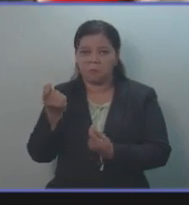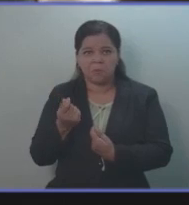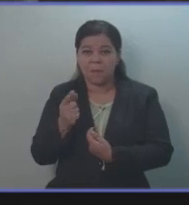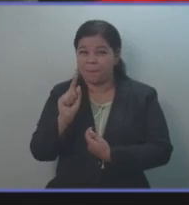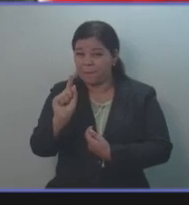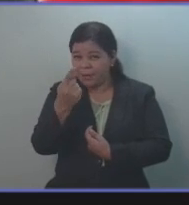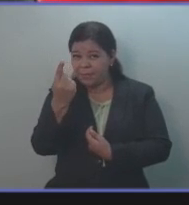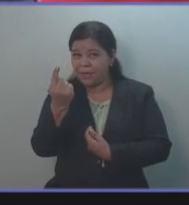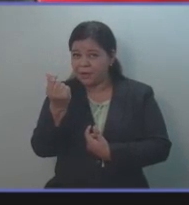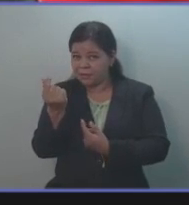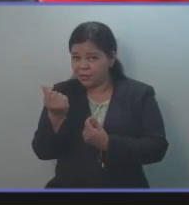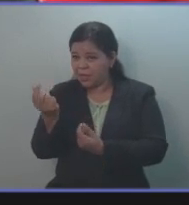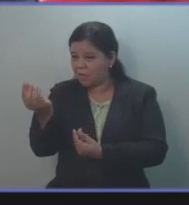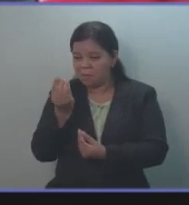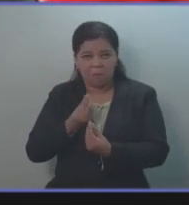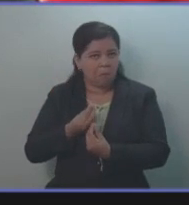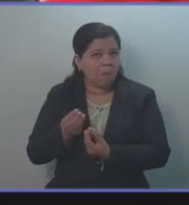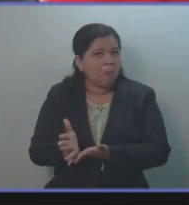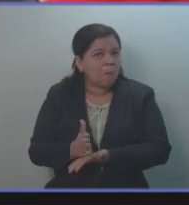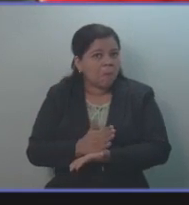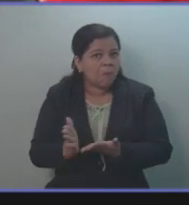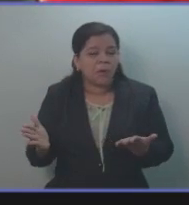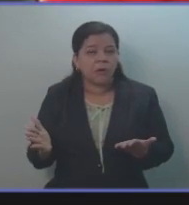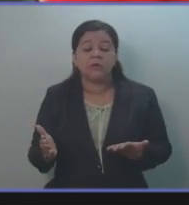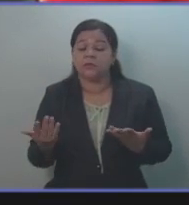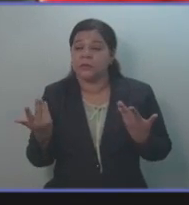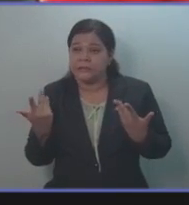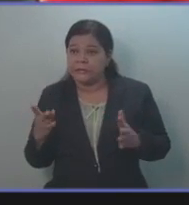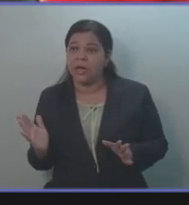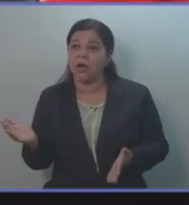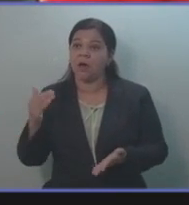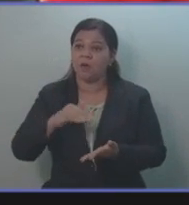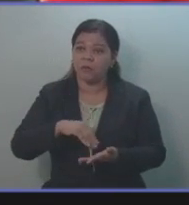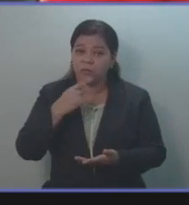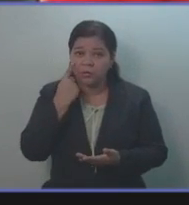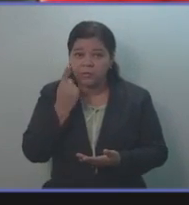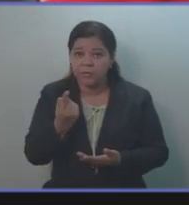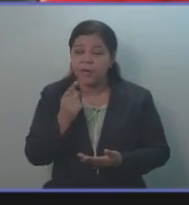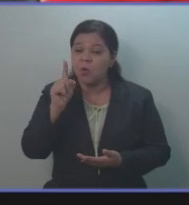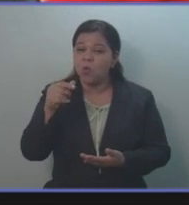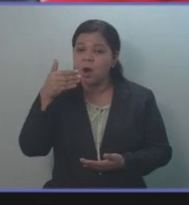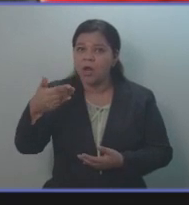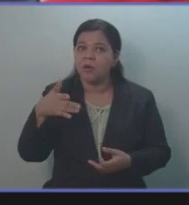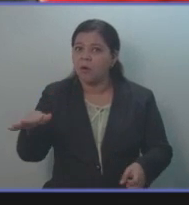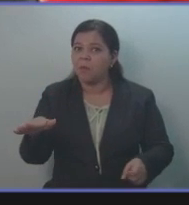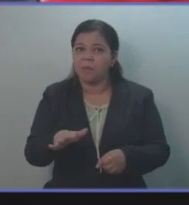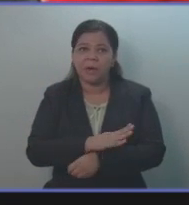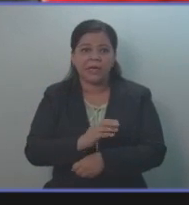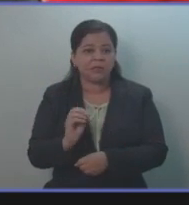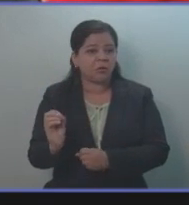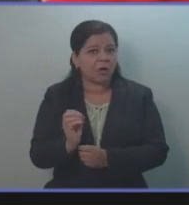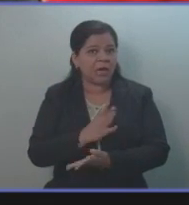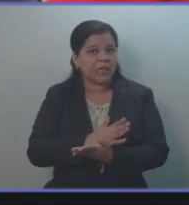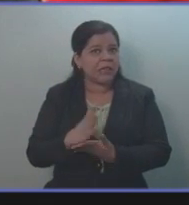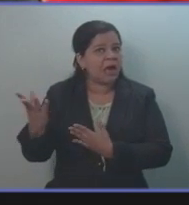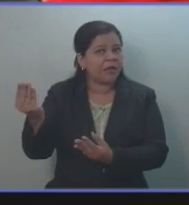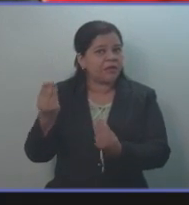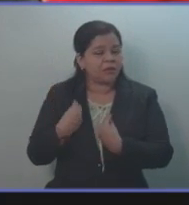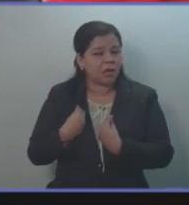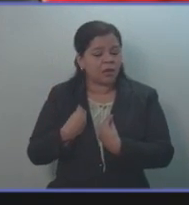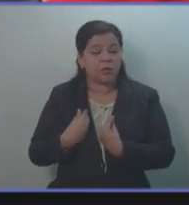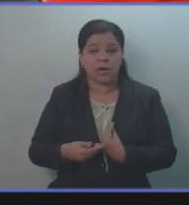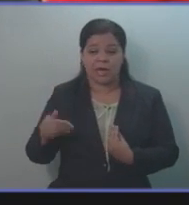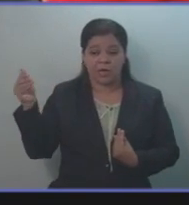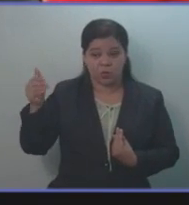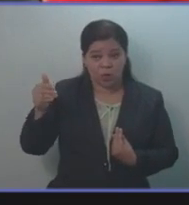transferencia de fondos, lo que prevé una vez más un año sin los recursos para el aprendizaje. Que siendo la educación